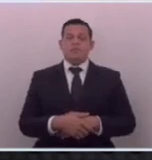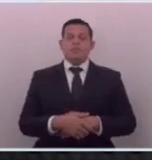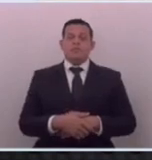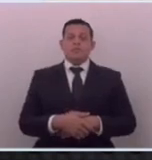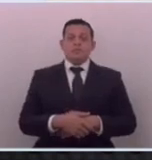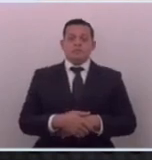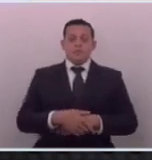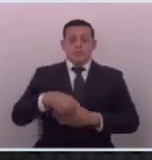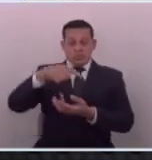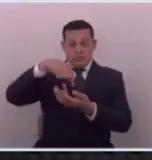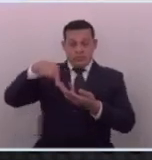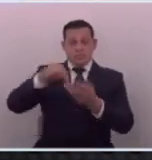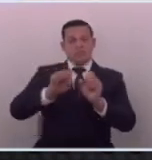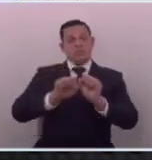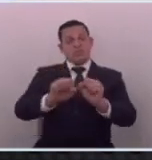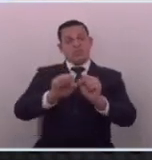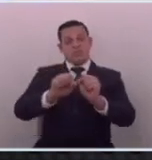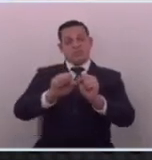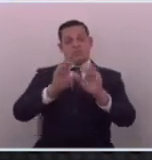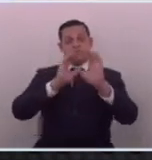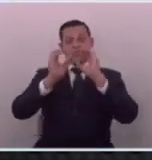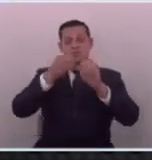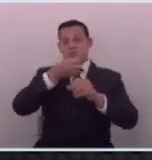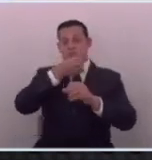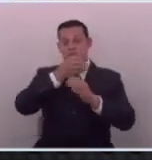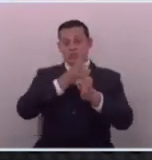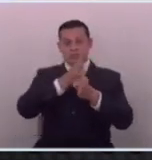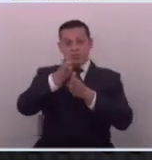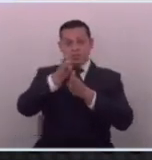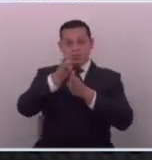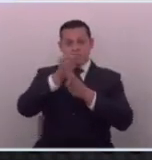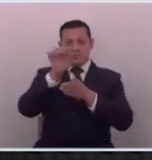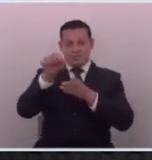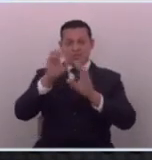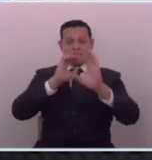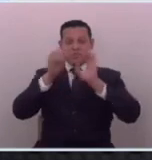ustedes lo están matando esos periodistas tuiteros